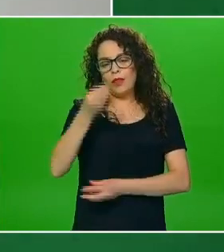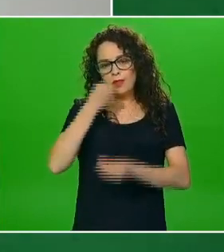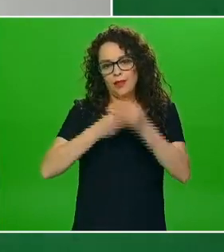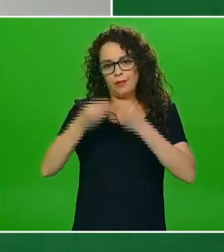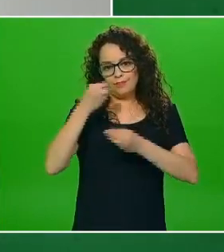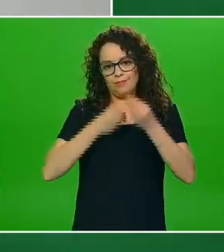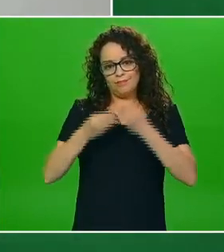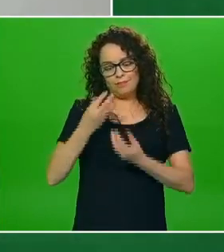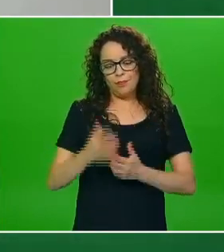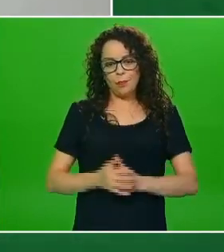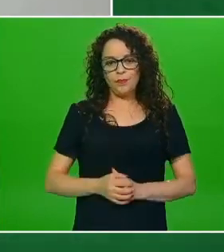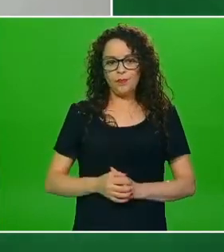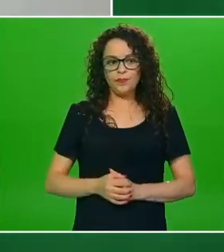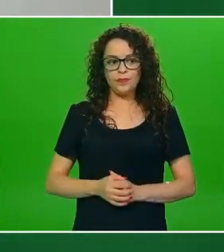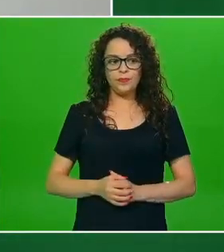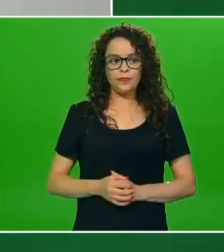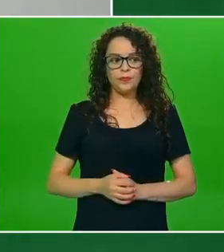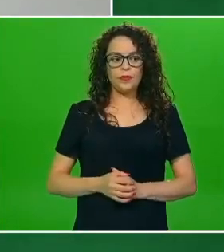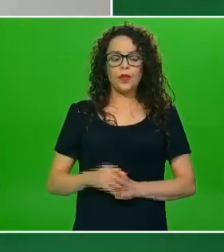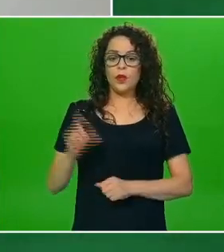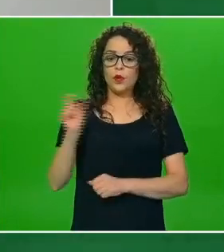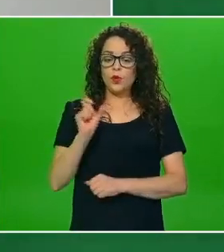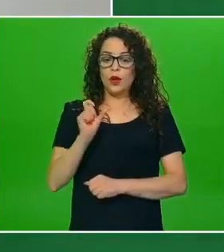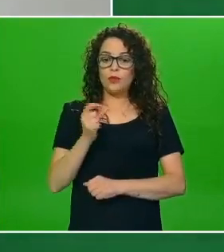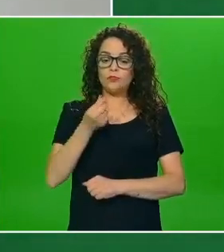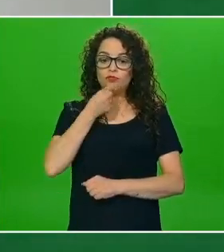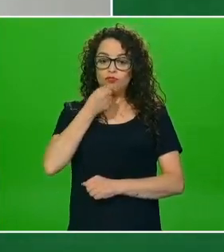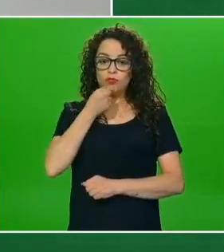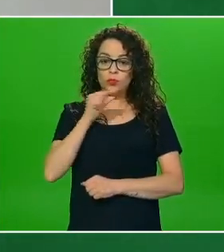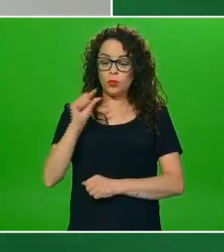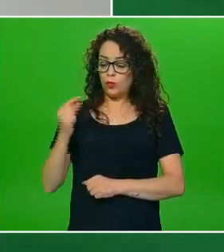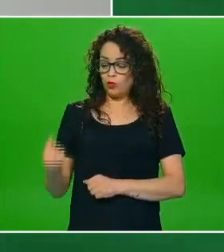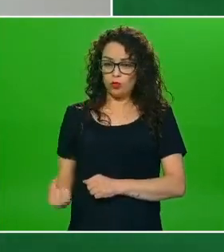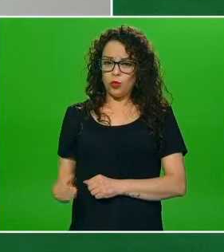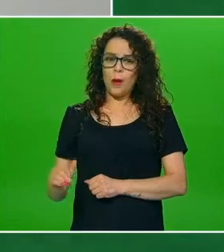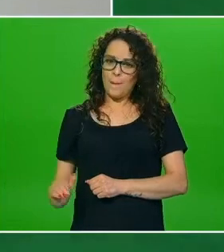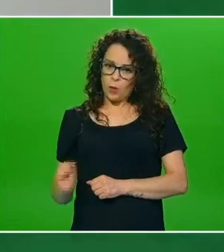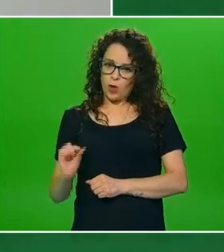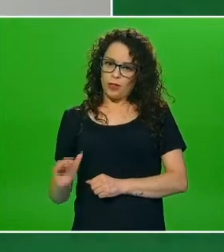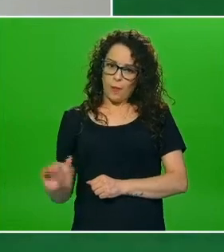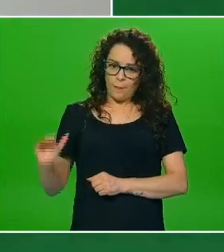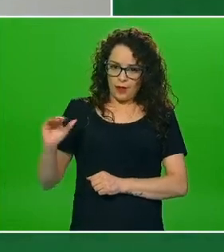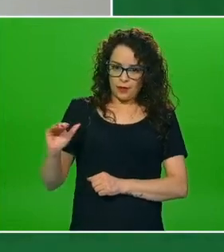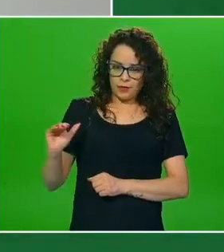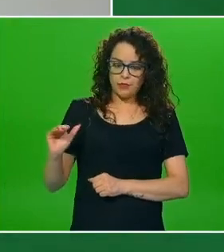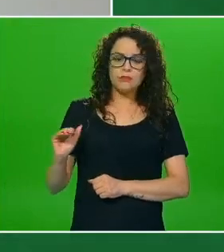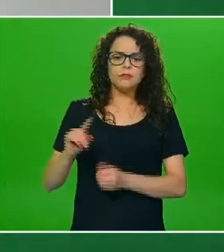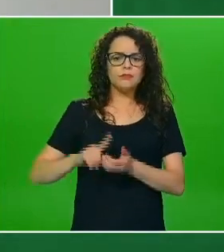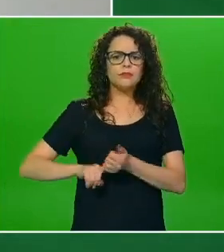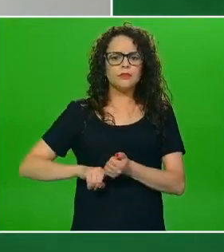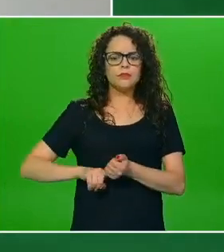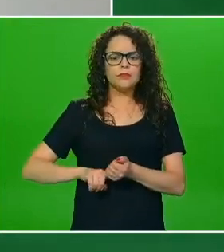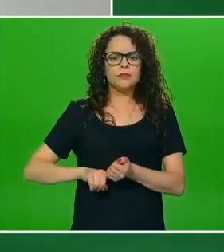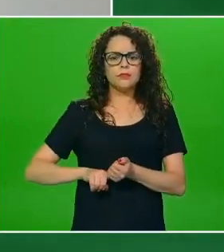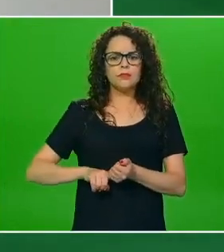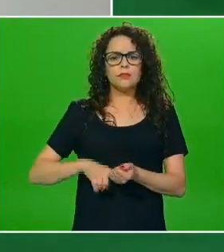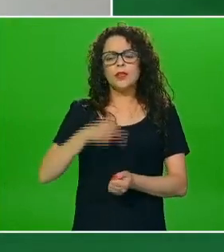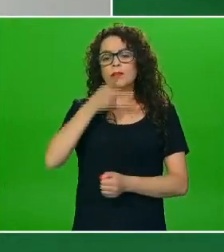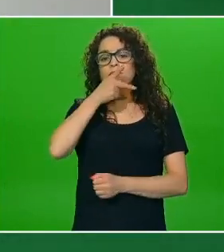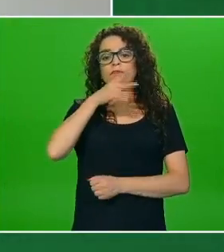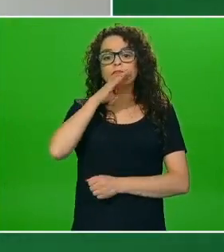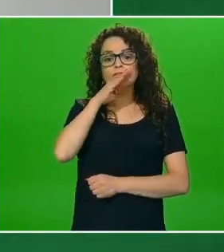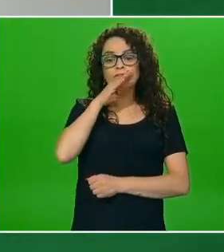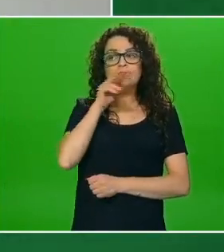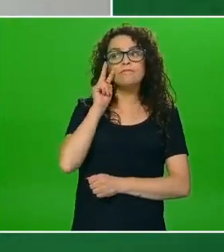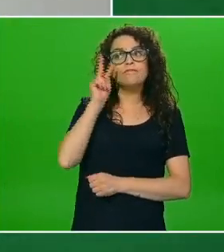obviamente cuando el niño ya es un poco más grande lo que les mencionaba es el modelo de padres y madres